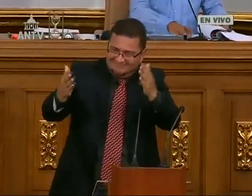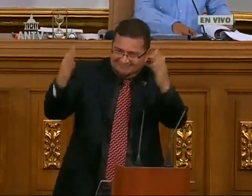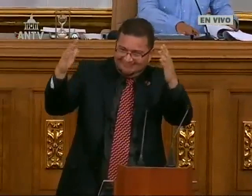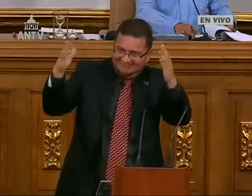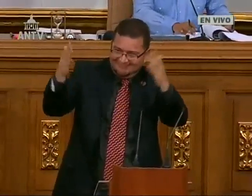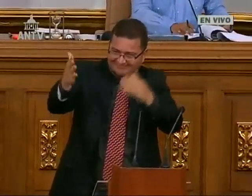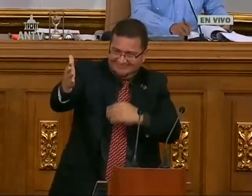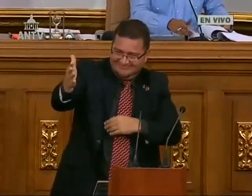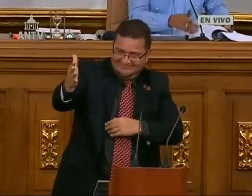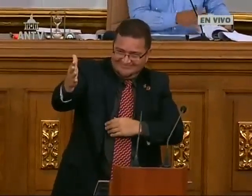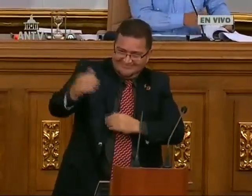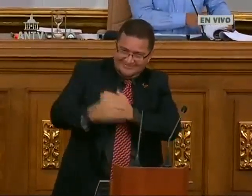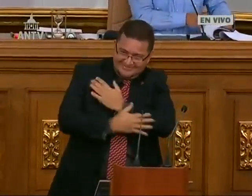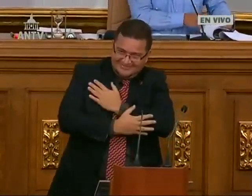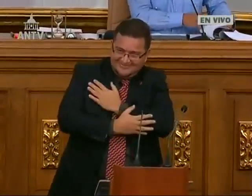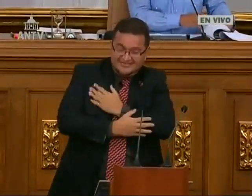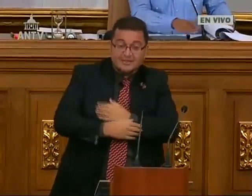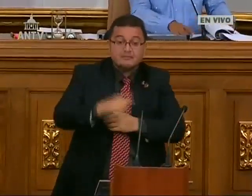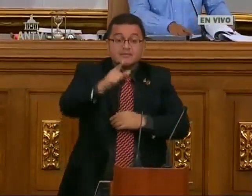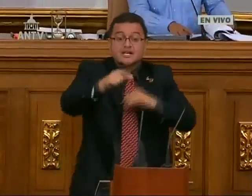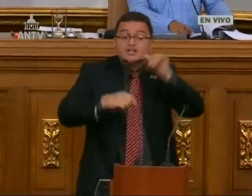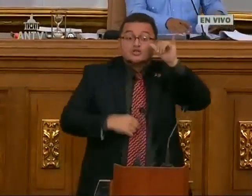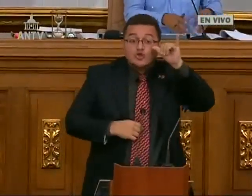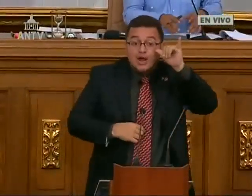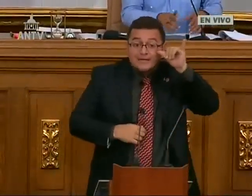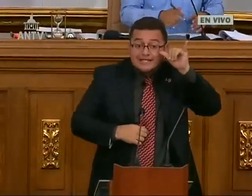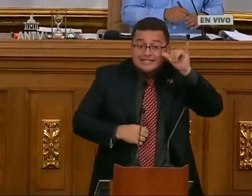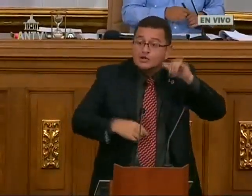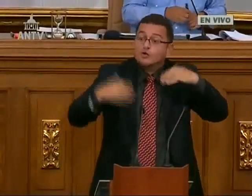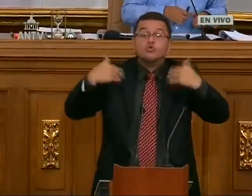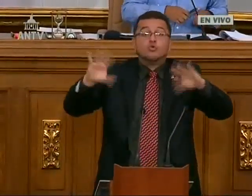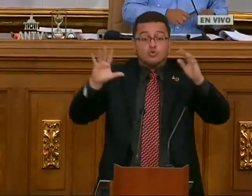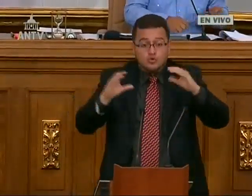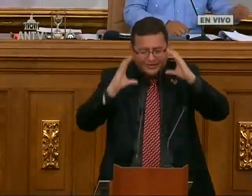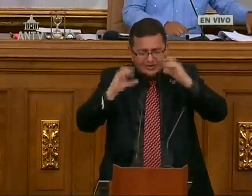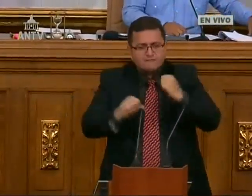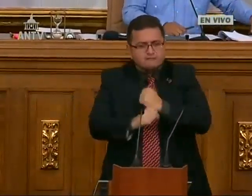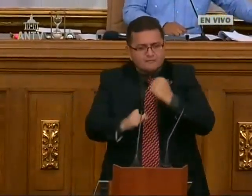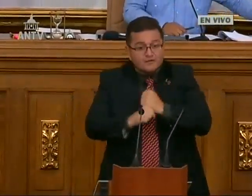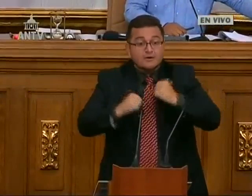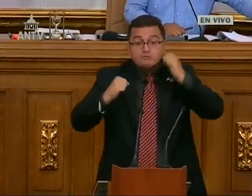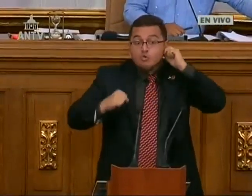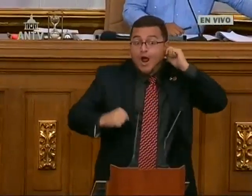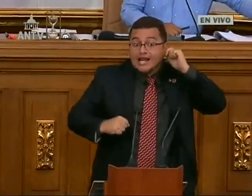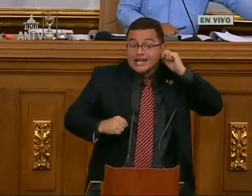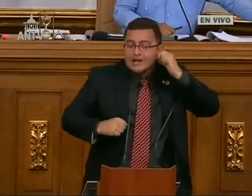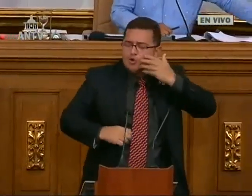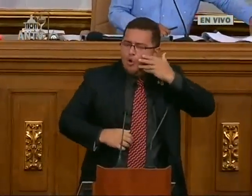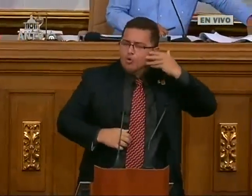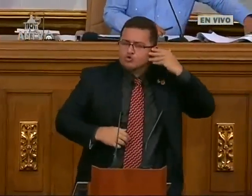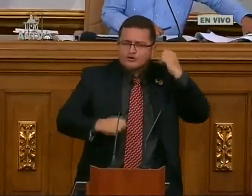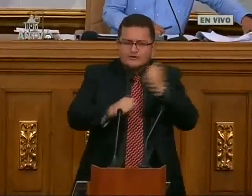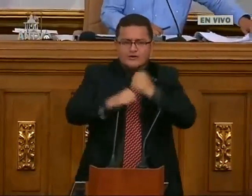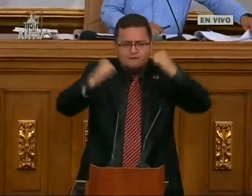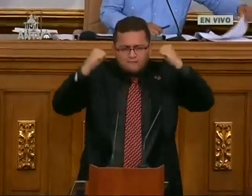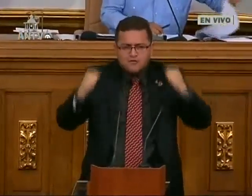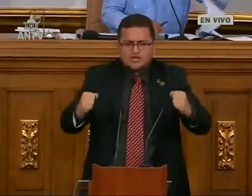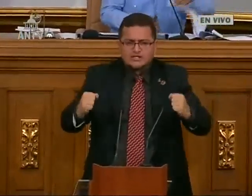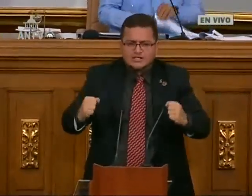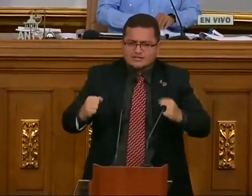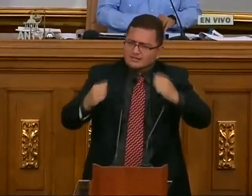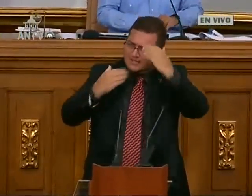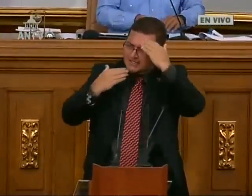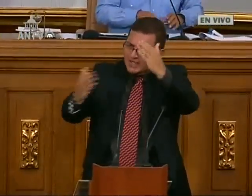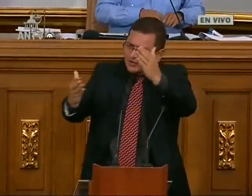Verdaderamente, compañero, agradecido por el trabajo. También a la diputada Yurami, que con esfuerzo, una mujer que